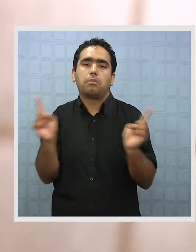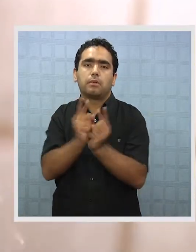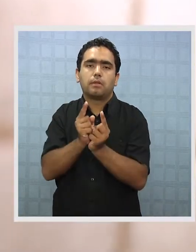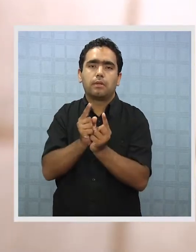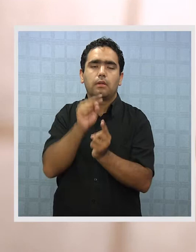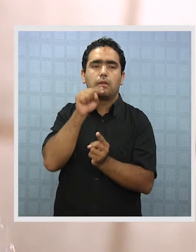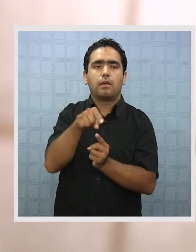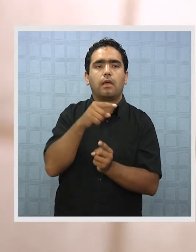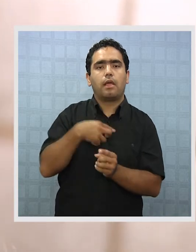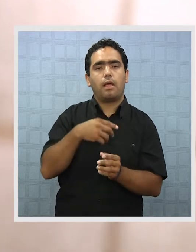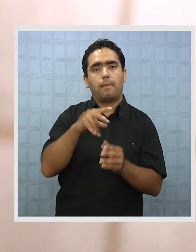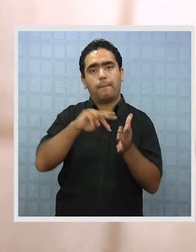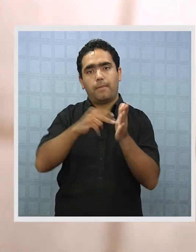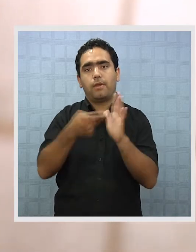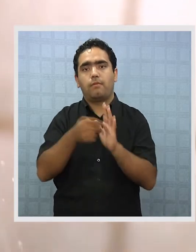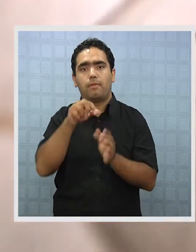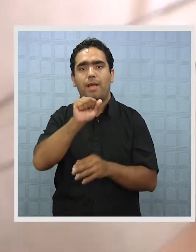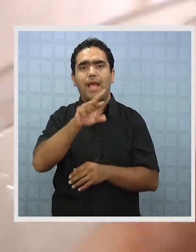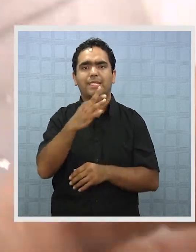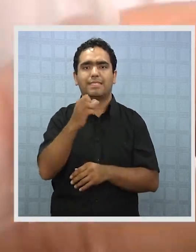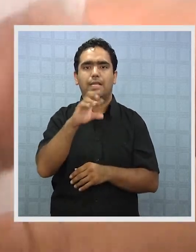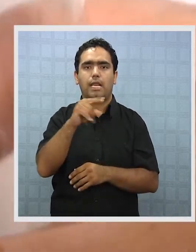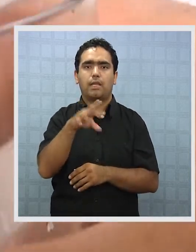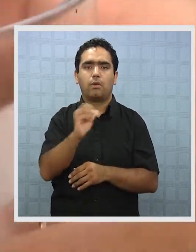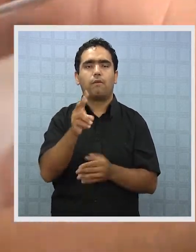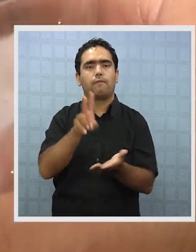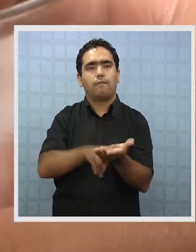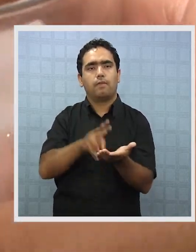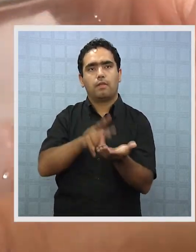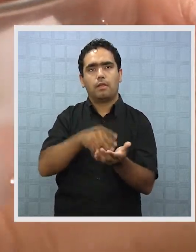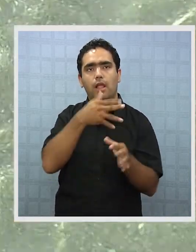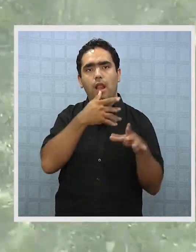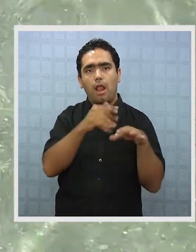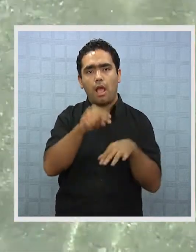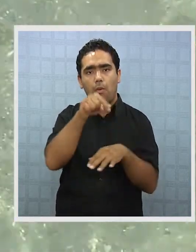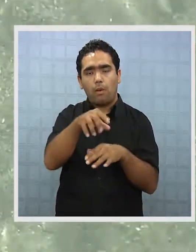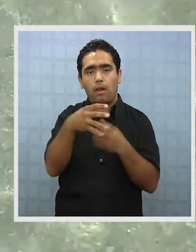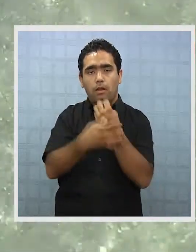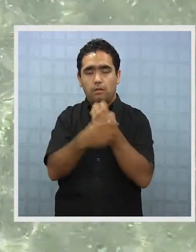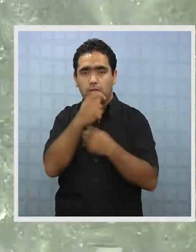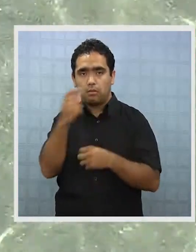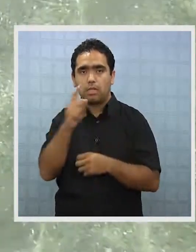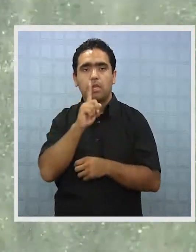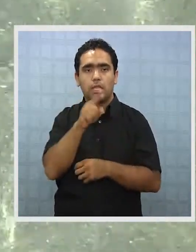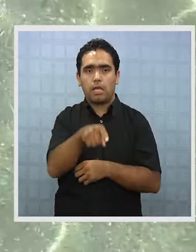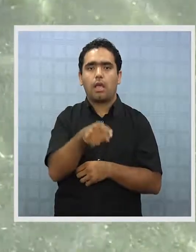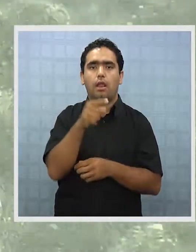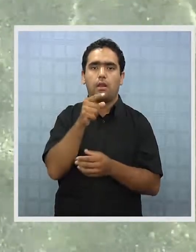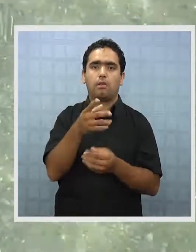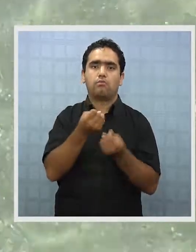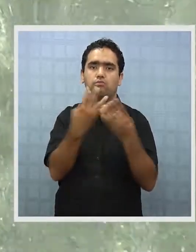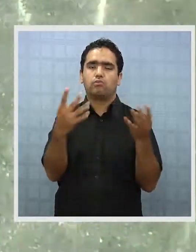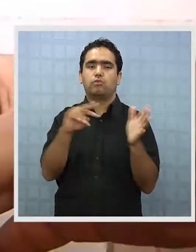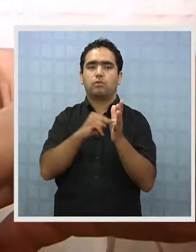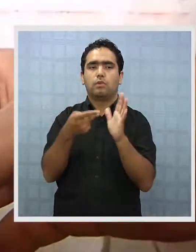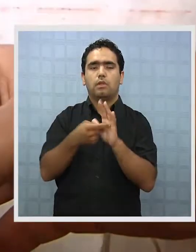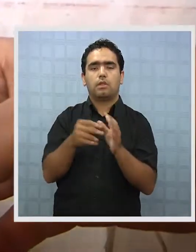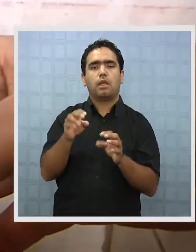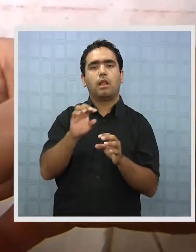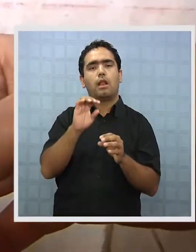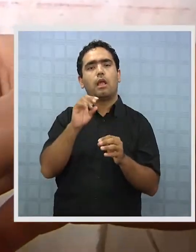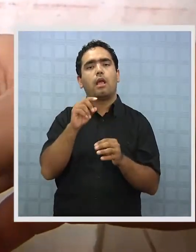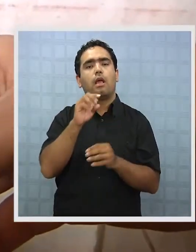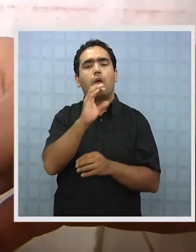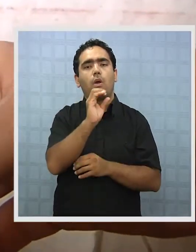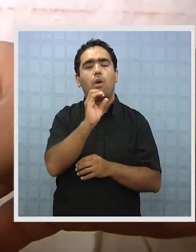del arsénico es real y que el agua de Tarapacá contiene este elemento por sobre la norma de la Organización Mundial de la Salud,